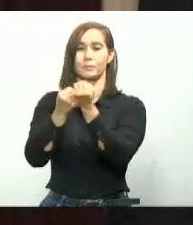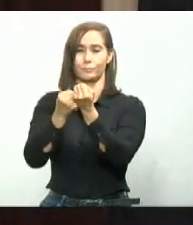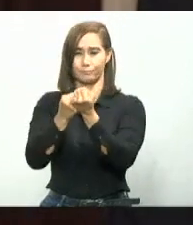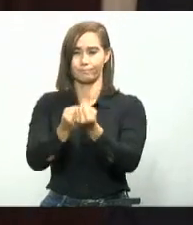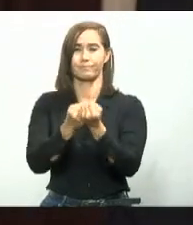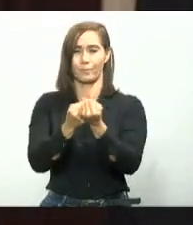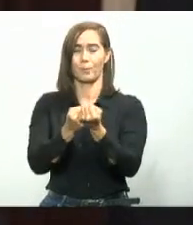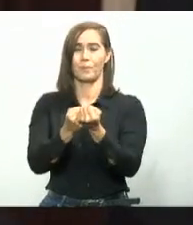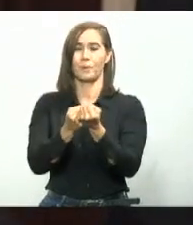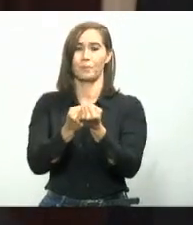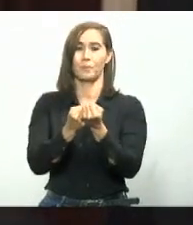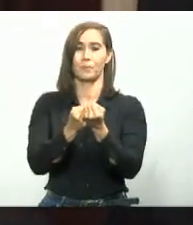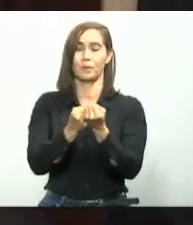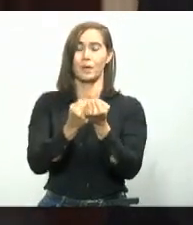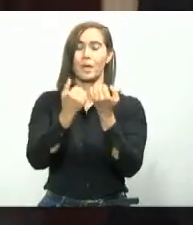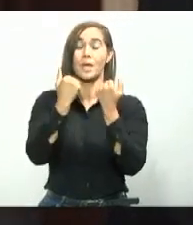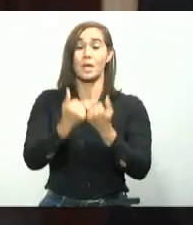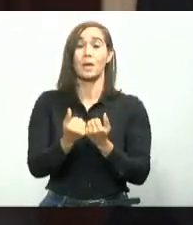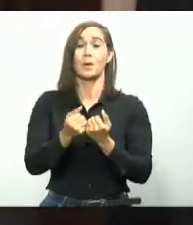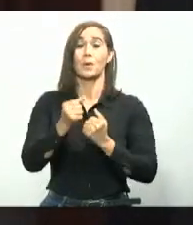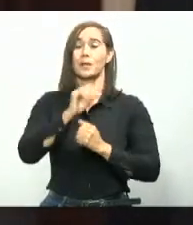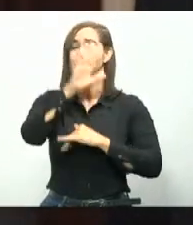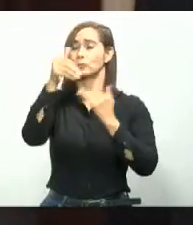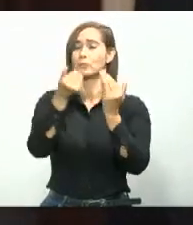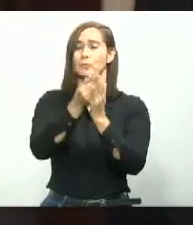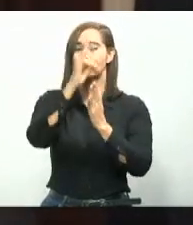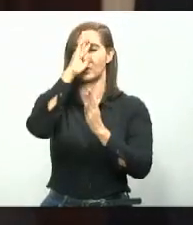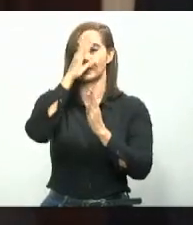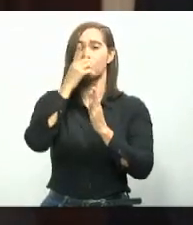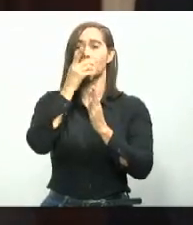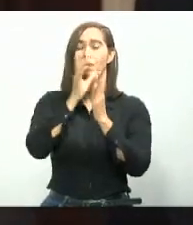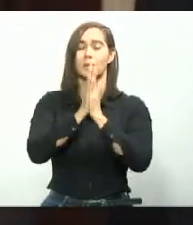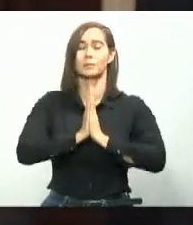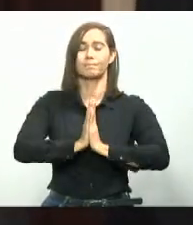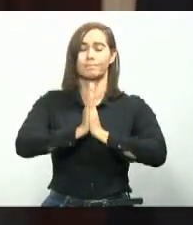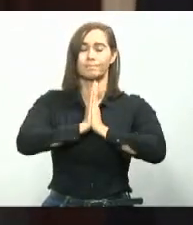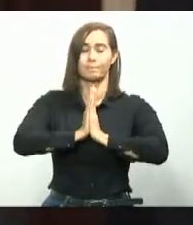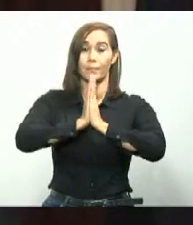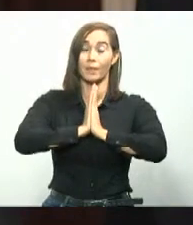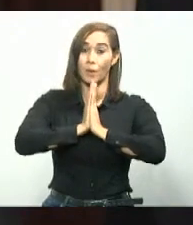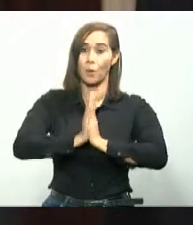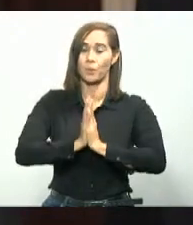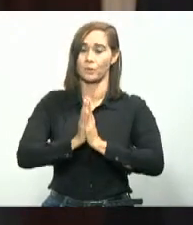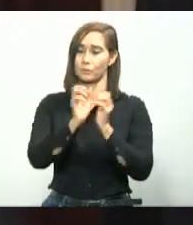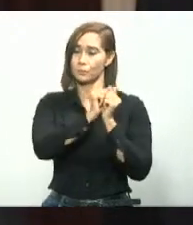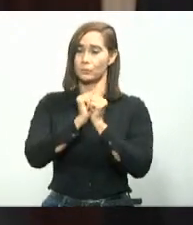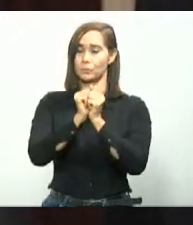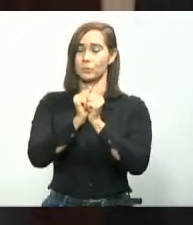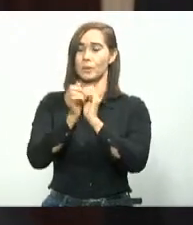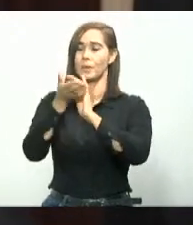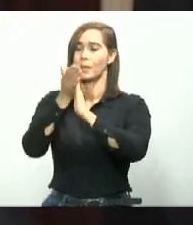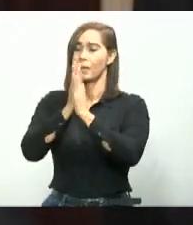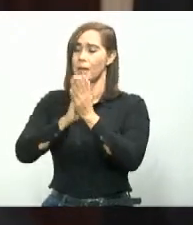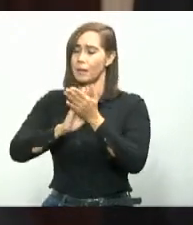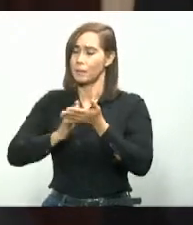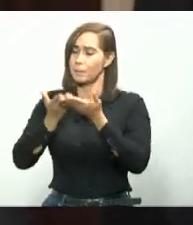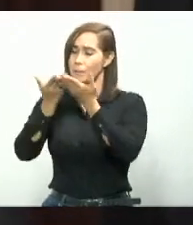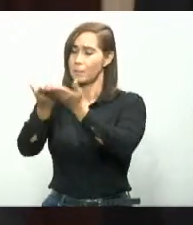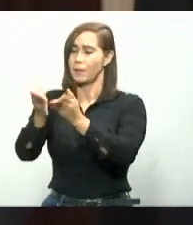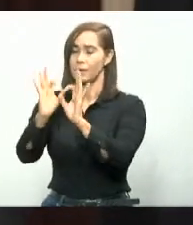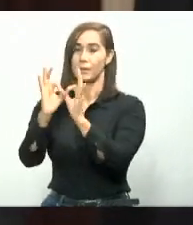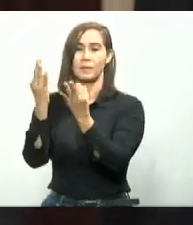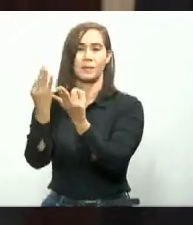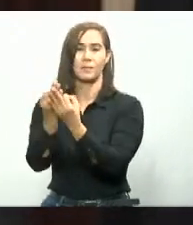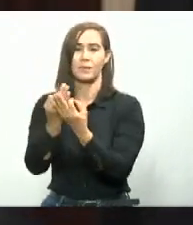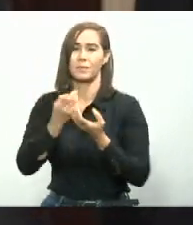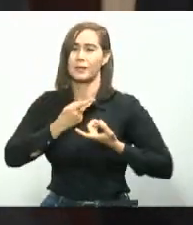que ore conmigo para darle paz y consuelo a esta familia que hoy sufren este